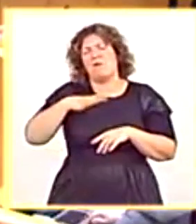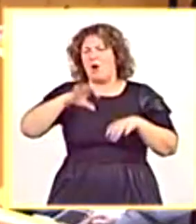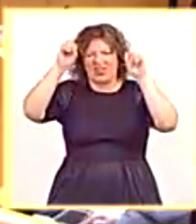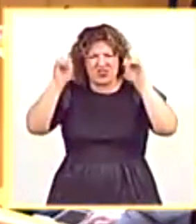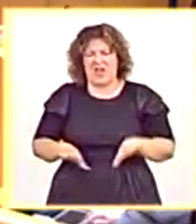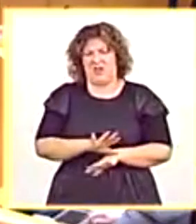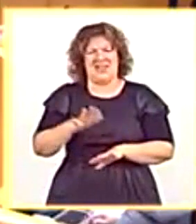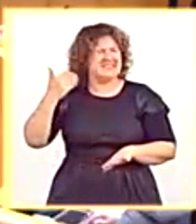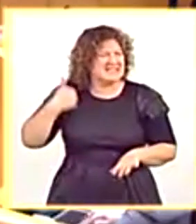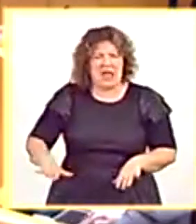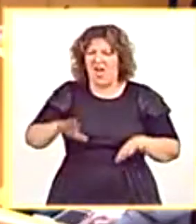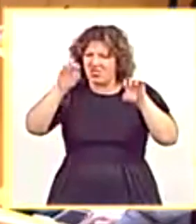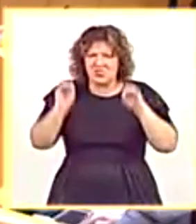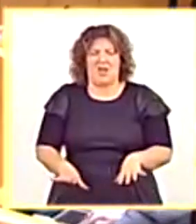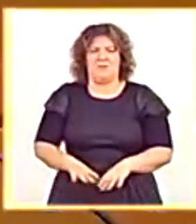Gracias, señoría.